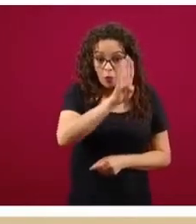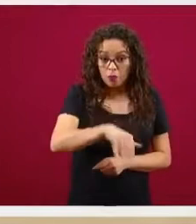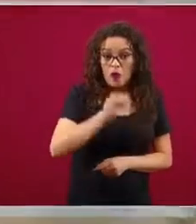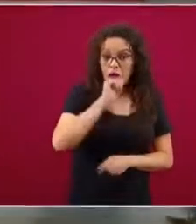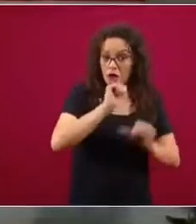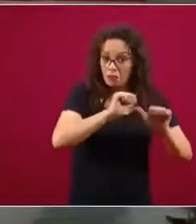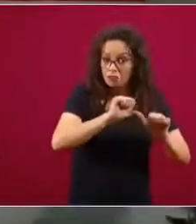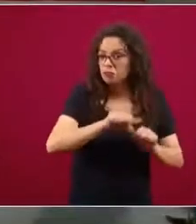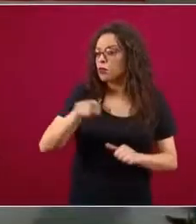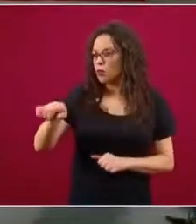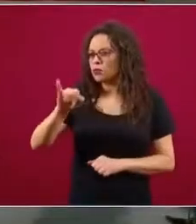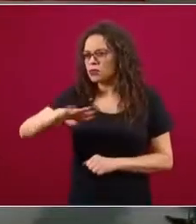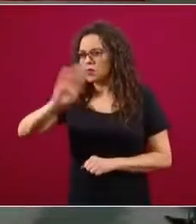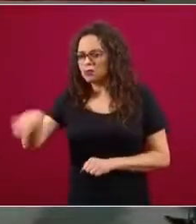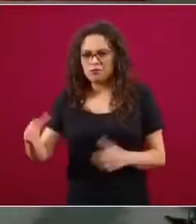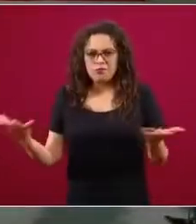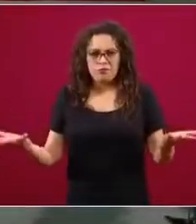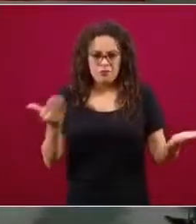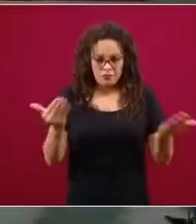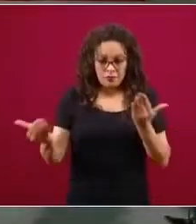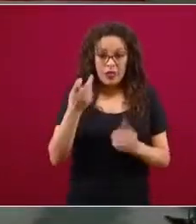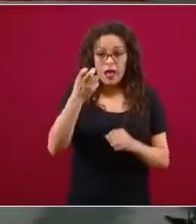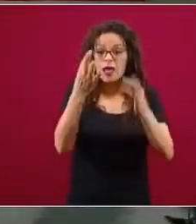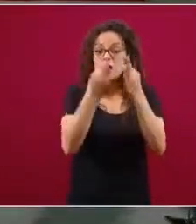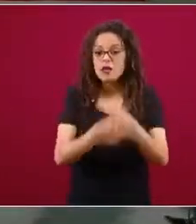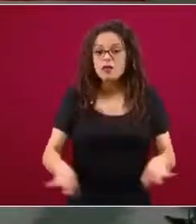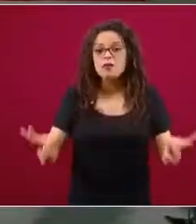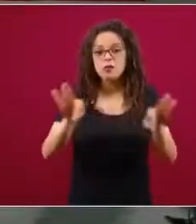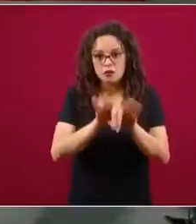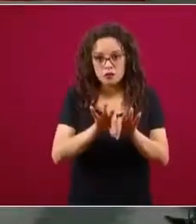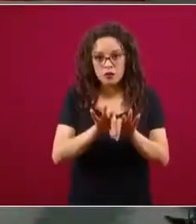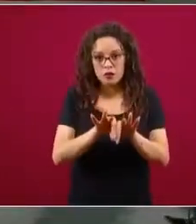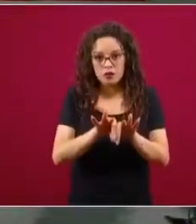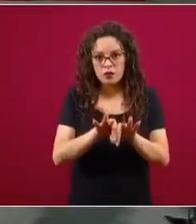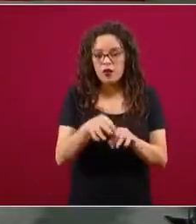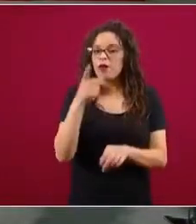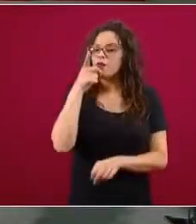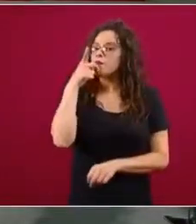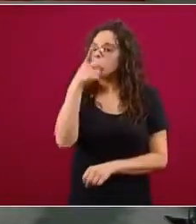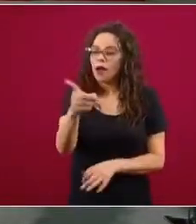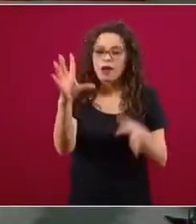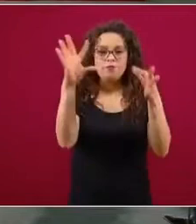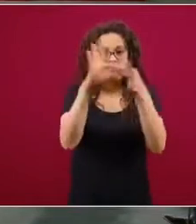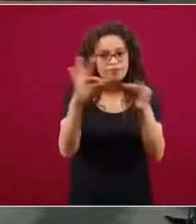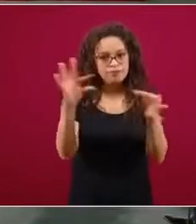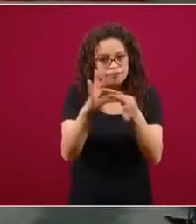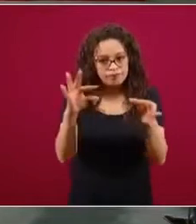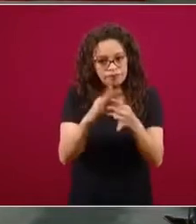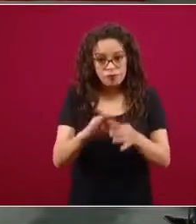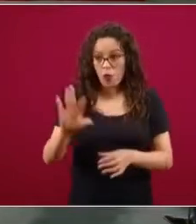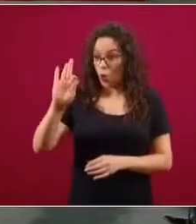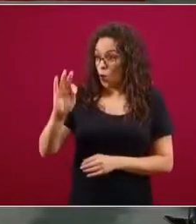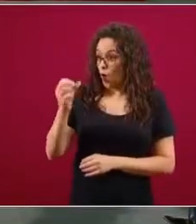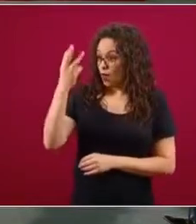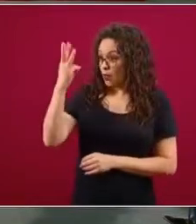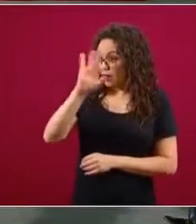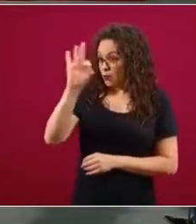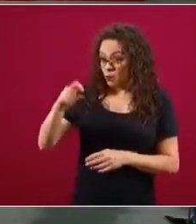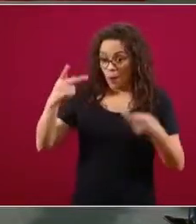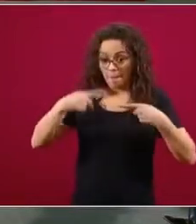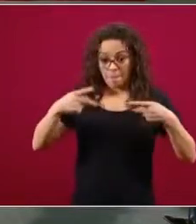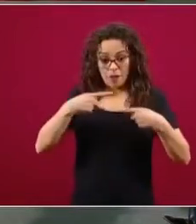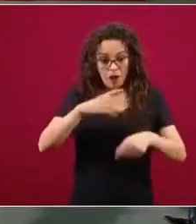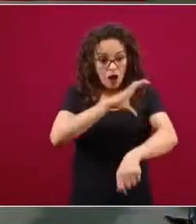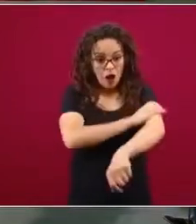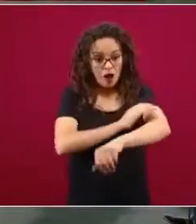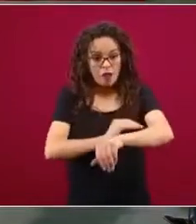el desenlace fatal y por eso es muy importante señalar esta comparación. En vez de 43% que tenían hipertensión, de los que no